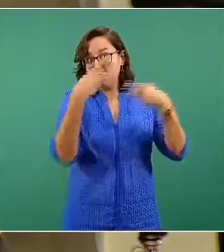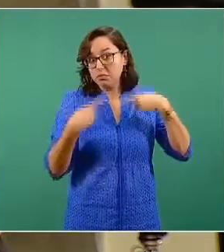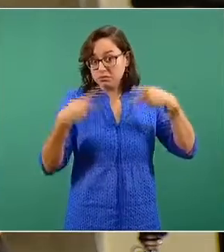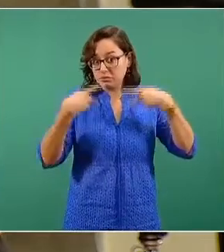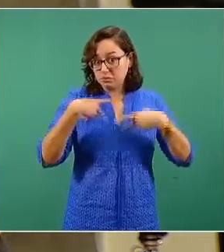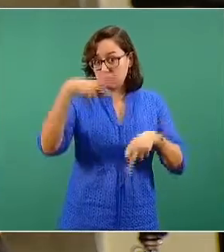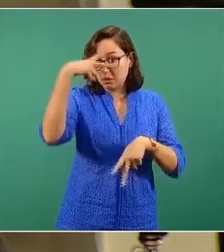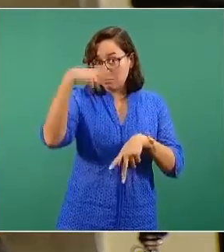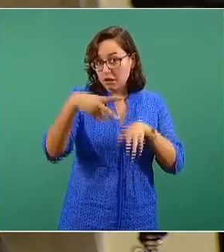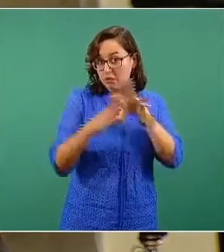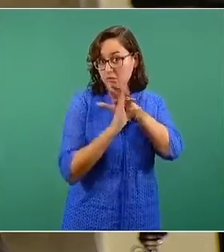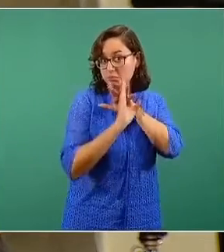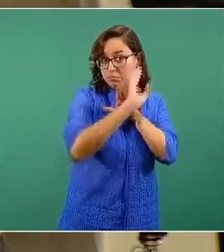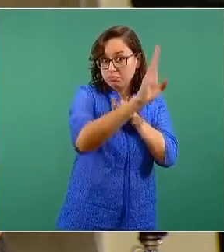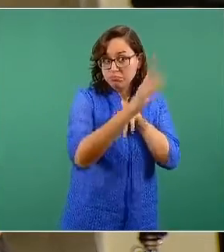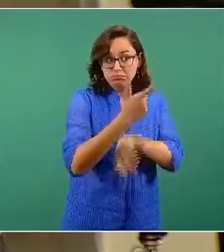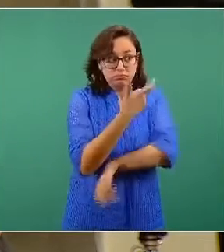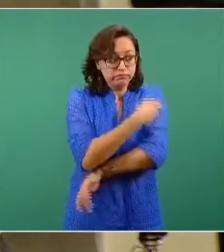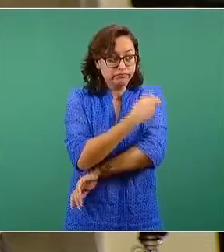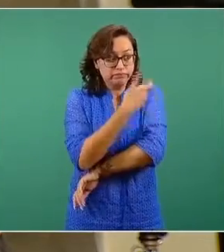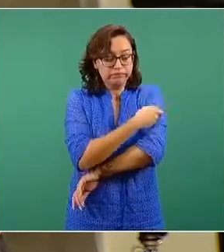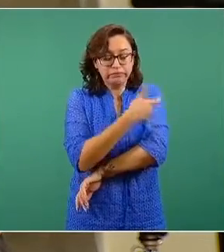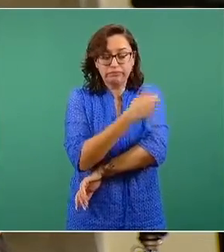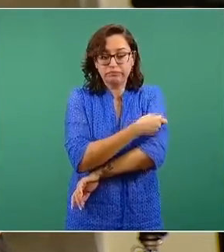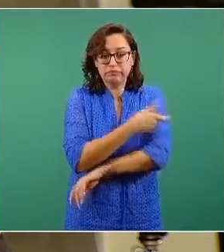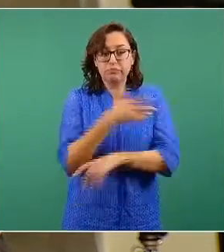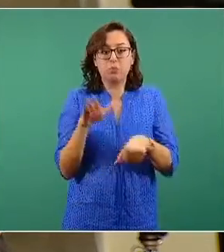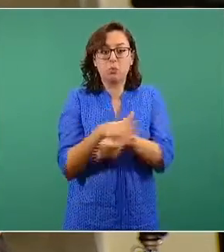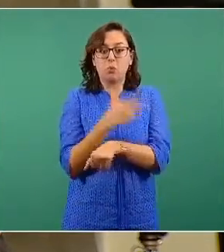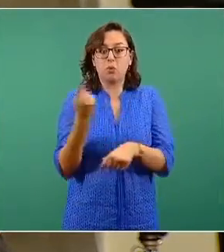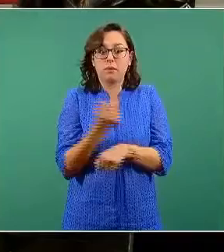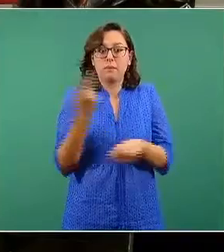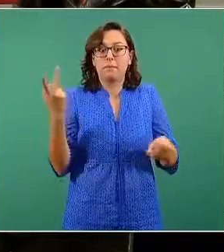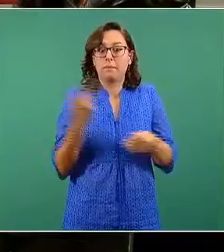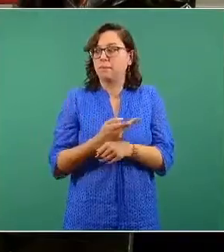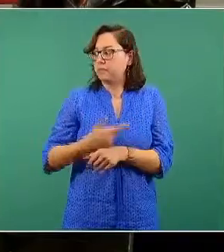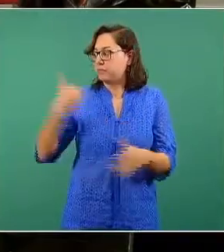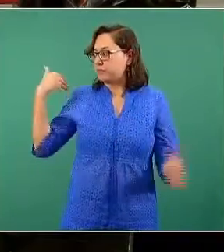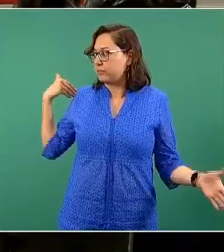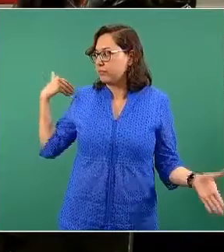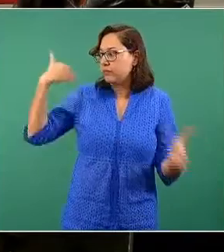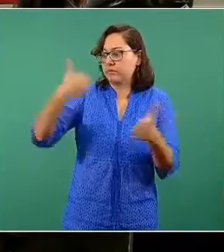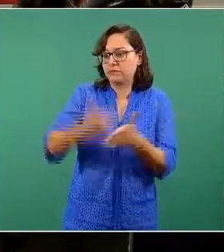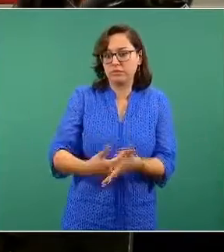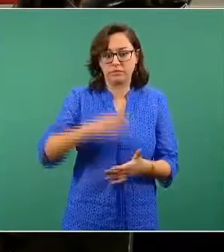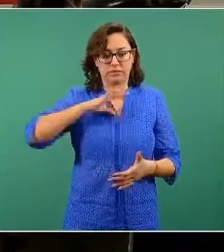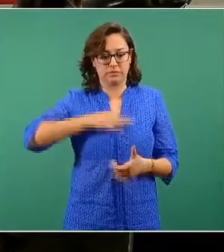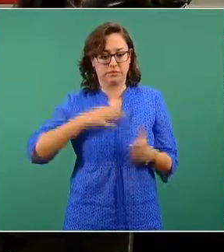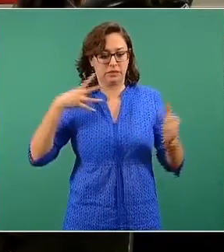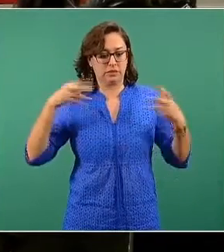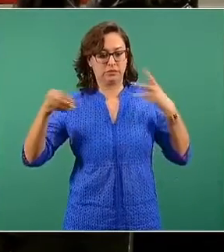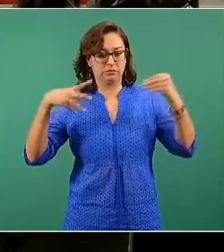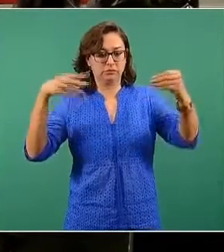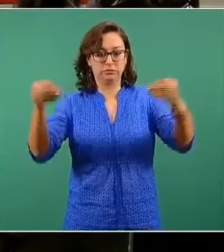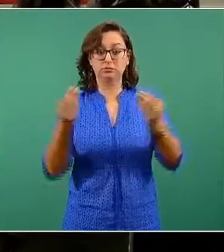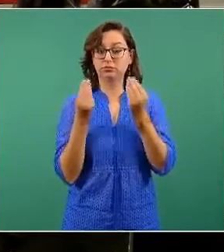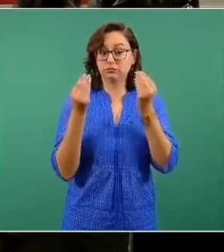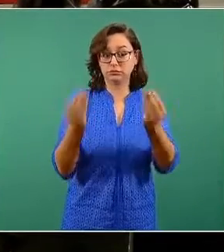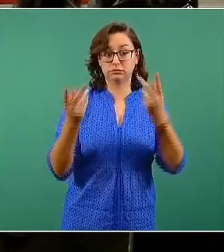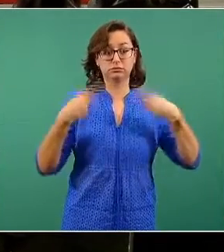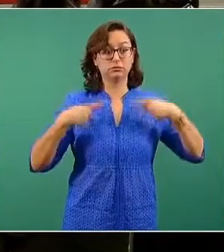la pandemia, el tema álgido de la pandemia, decenas de ellos murieron